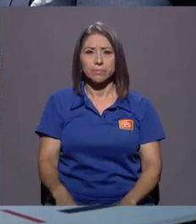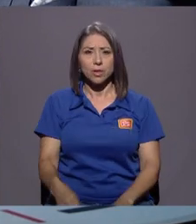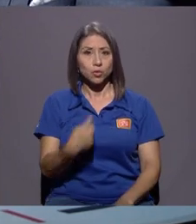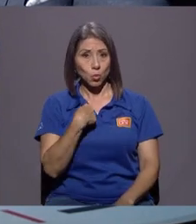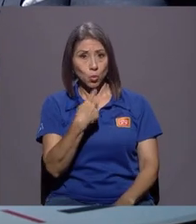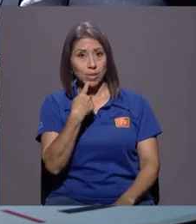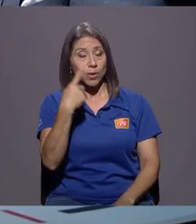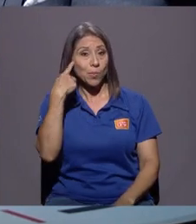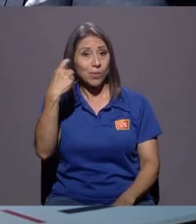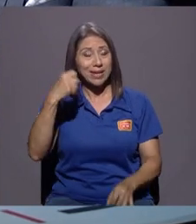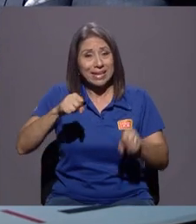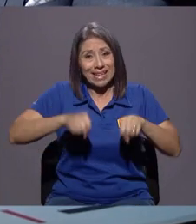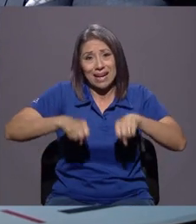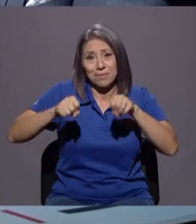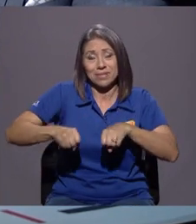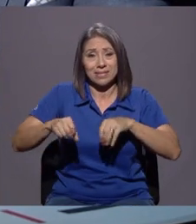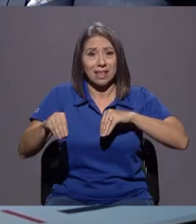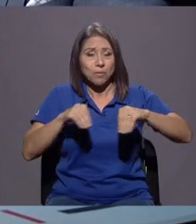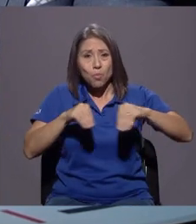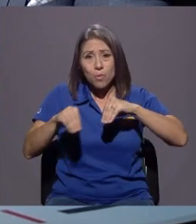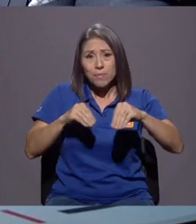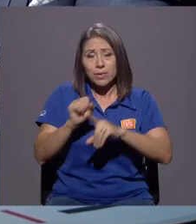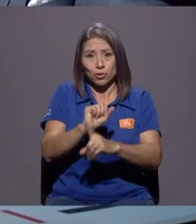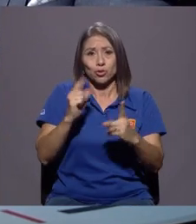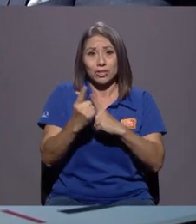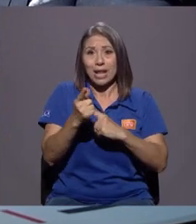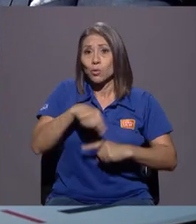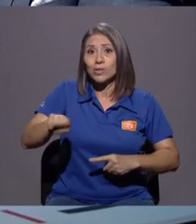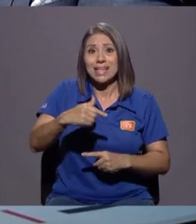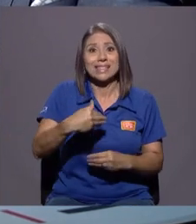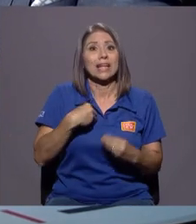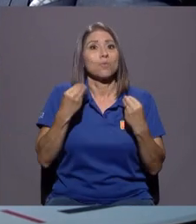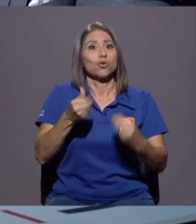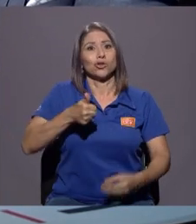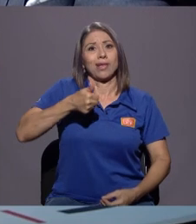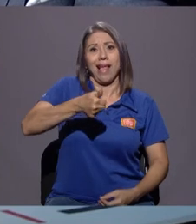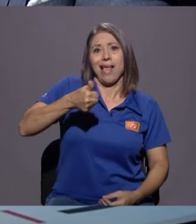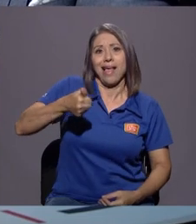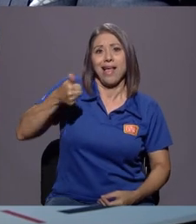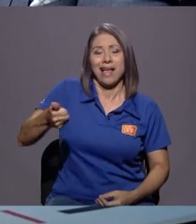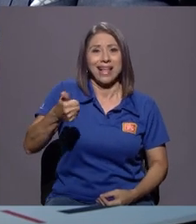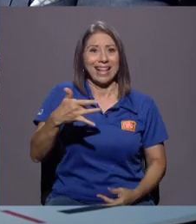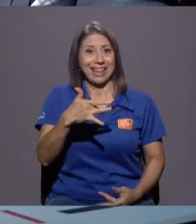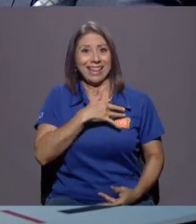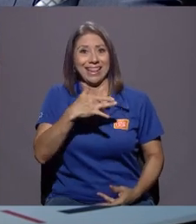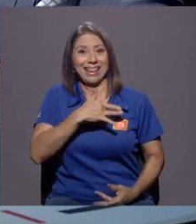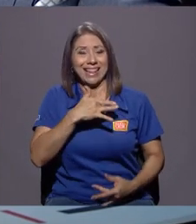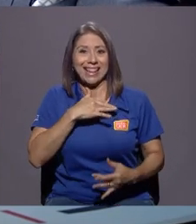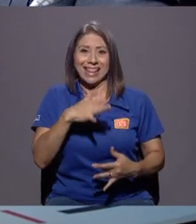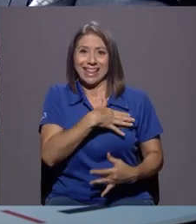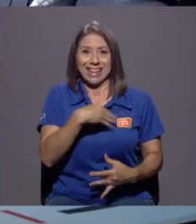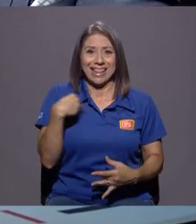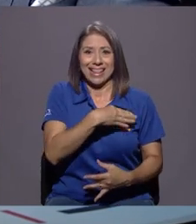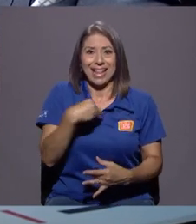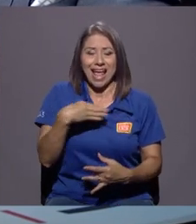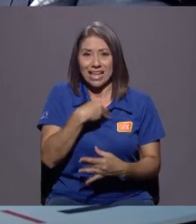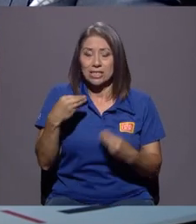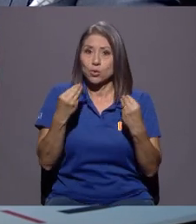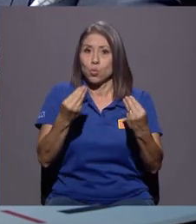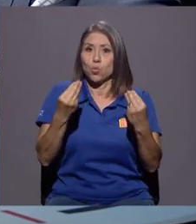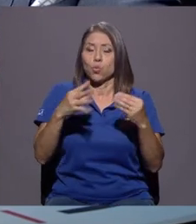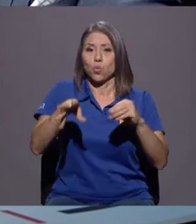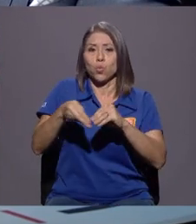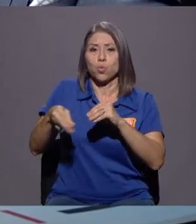social que tienen, porque, digamos, ahí tienen ustedes esa gran cantidad de likes que no son para nada menospreciables. Pero en la acción social, ¿verdad?,